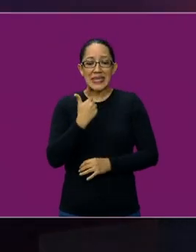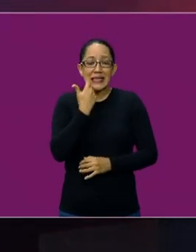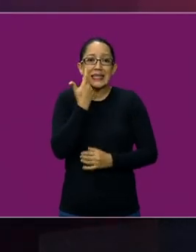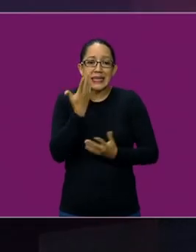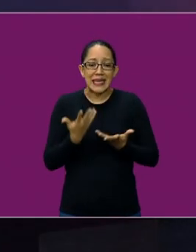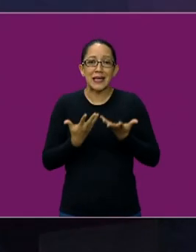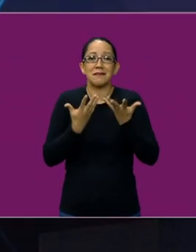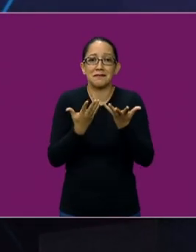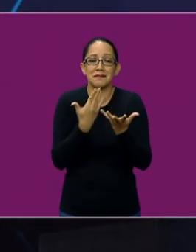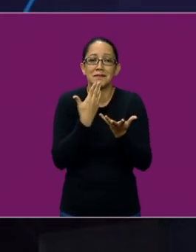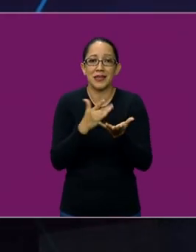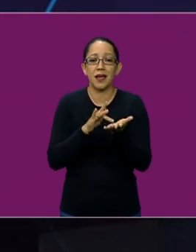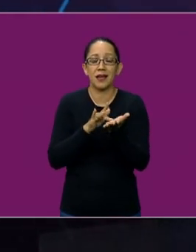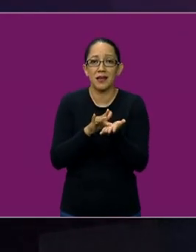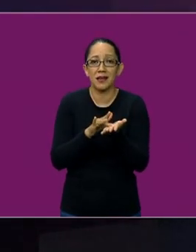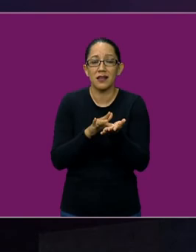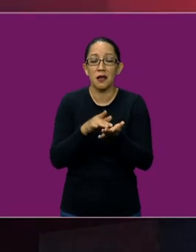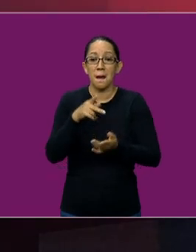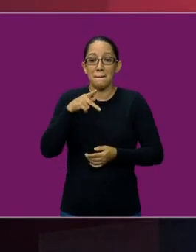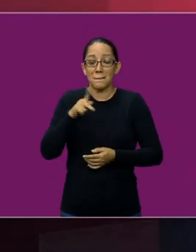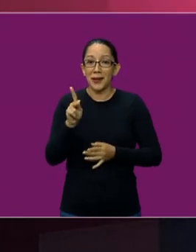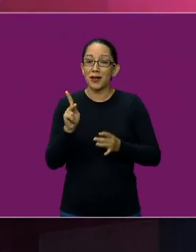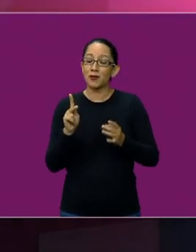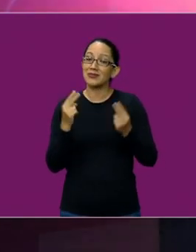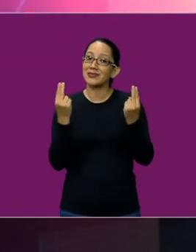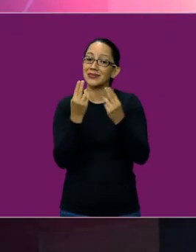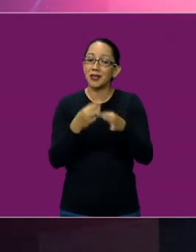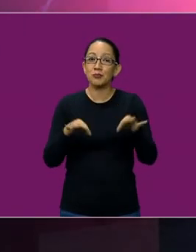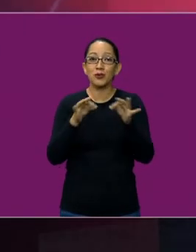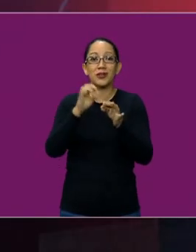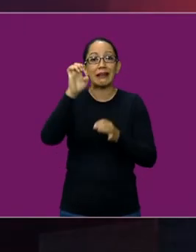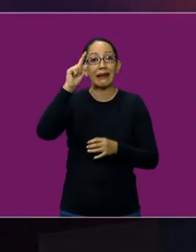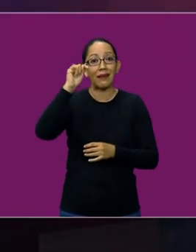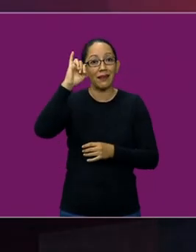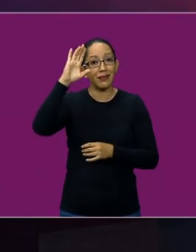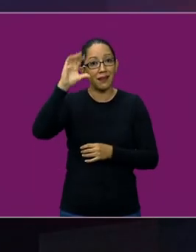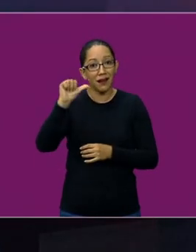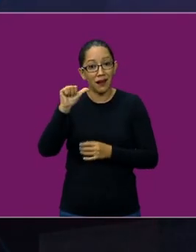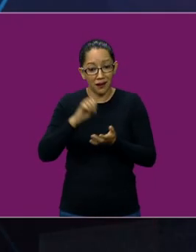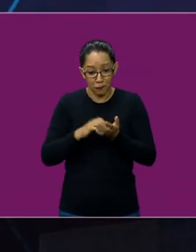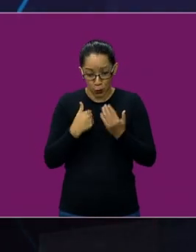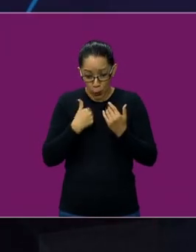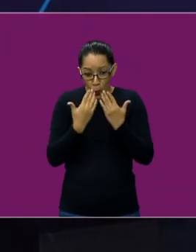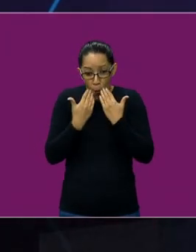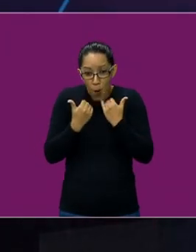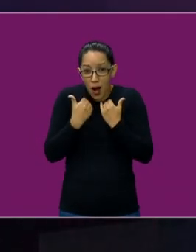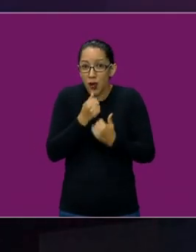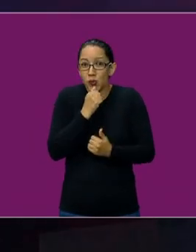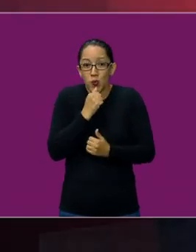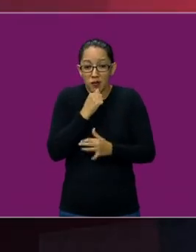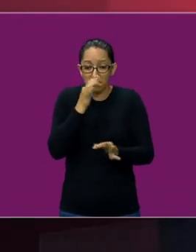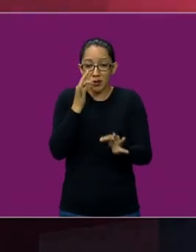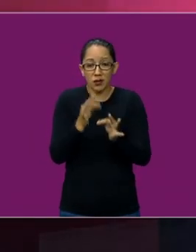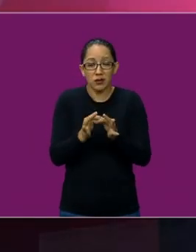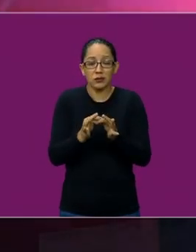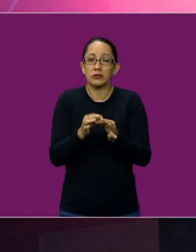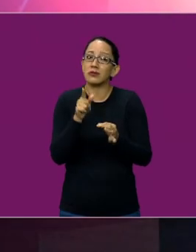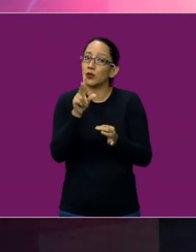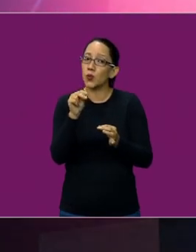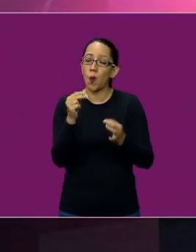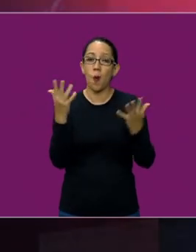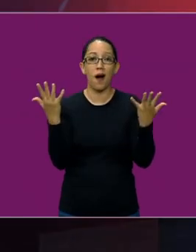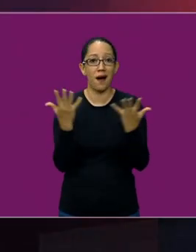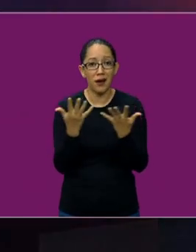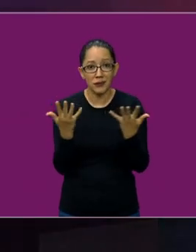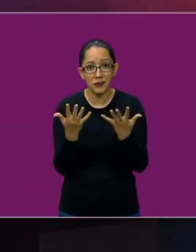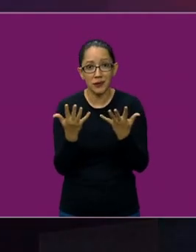si no somos capaces, no lo hagamos. A mí me ha tocado desde el 95, involucrarme en